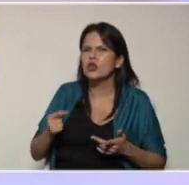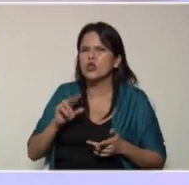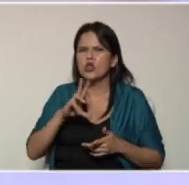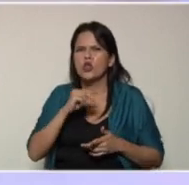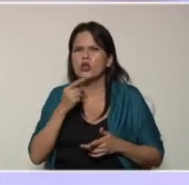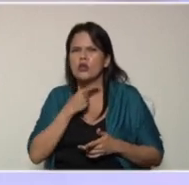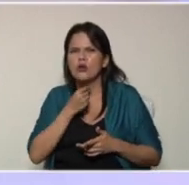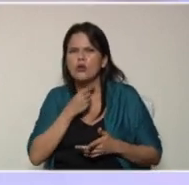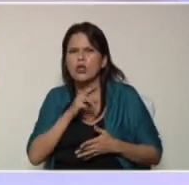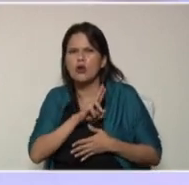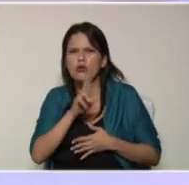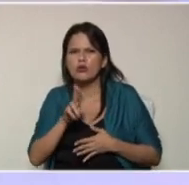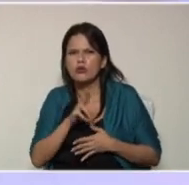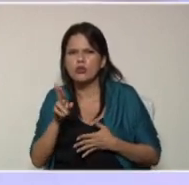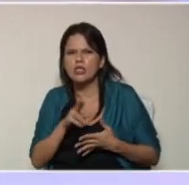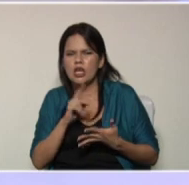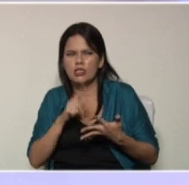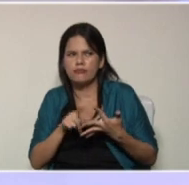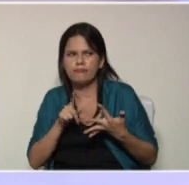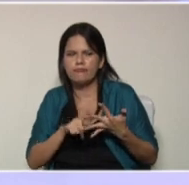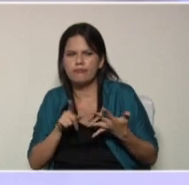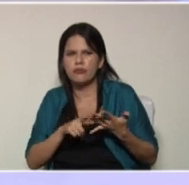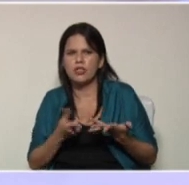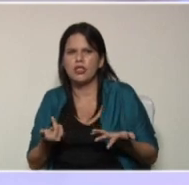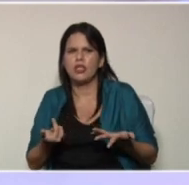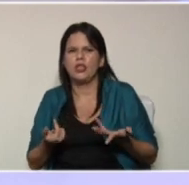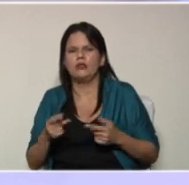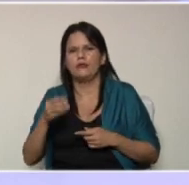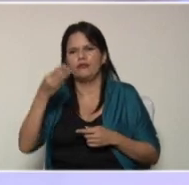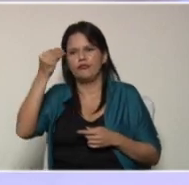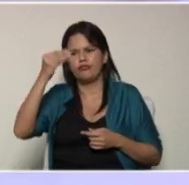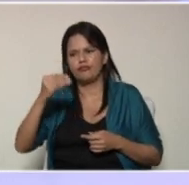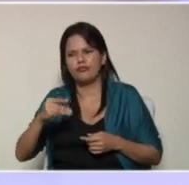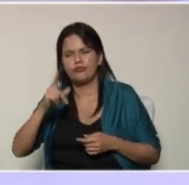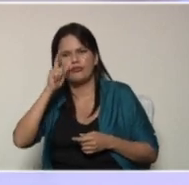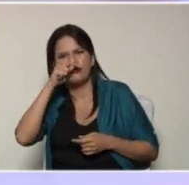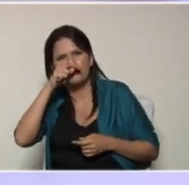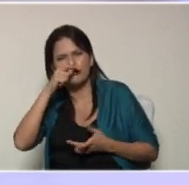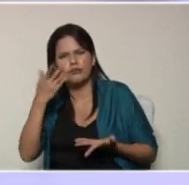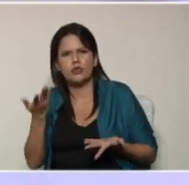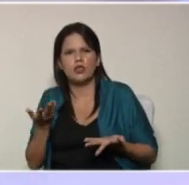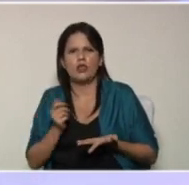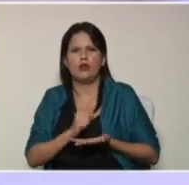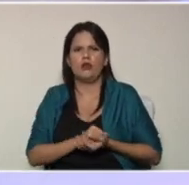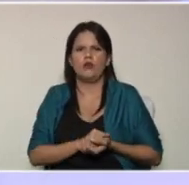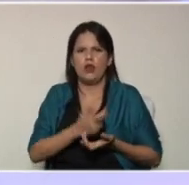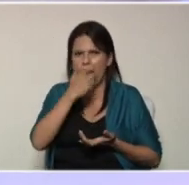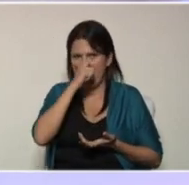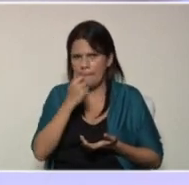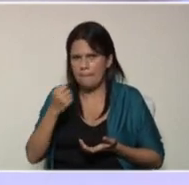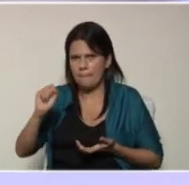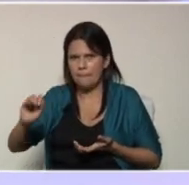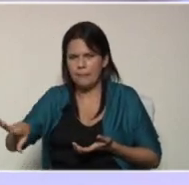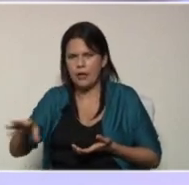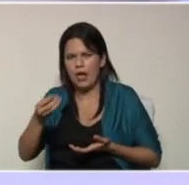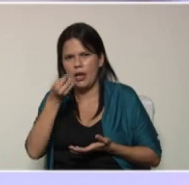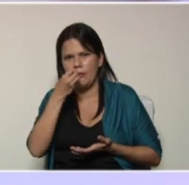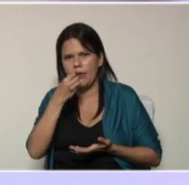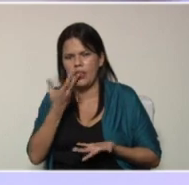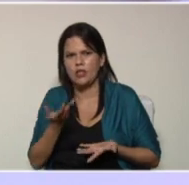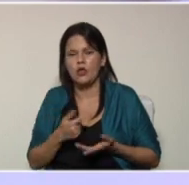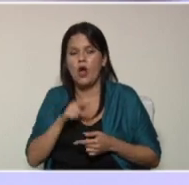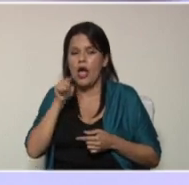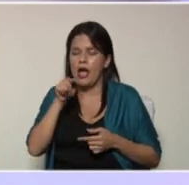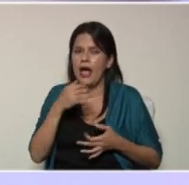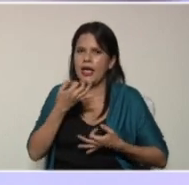materiales como el acerrín el estiércol de pollo los residuos de sólidos de alimentos entonces a ellos